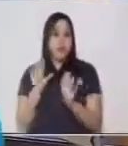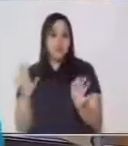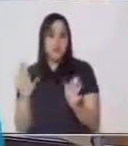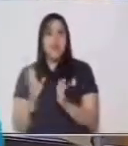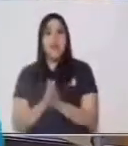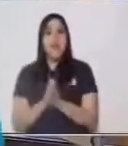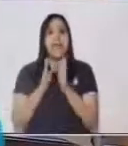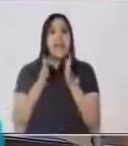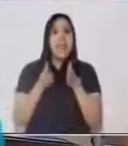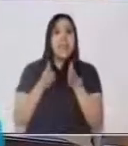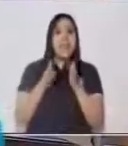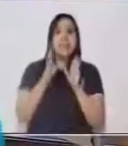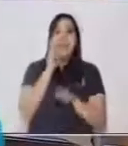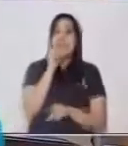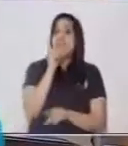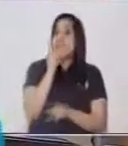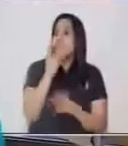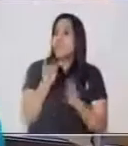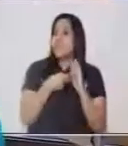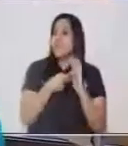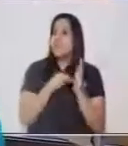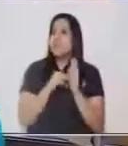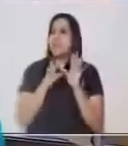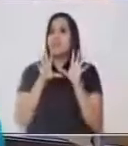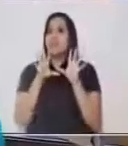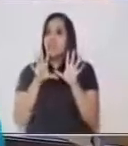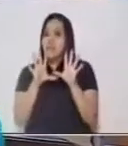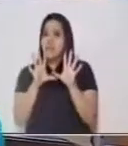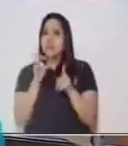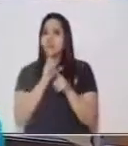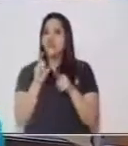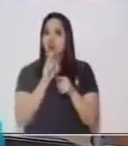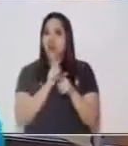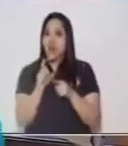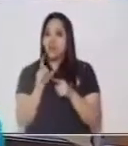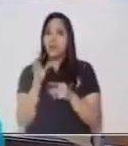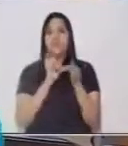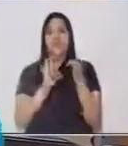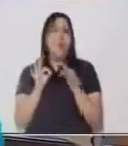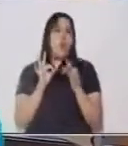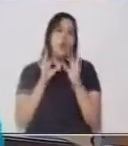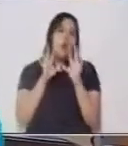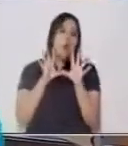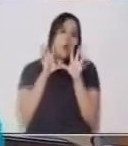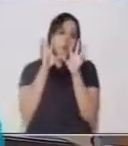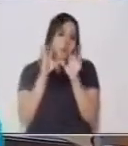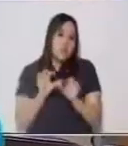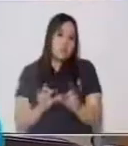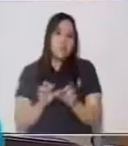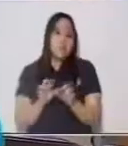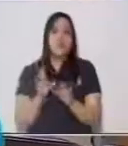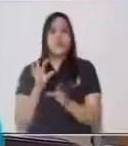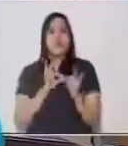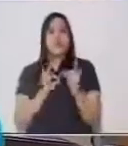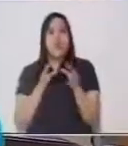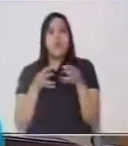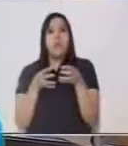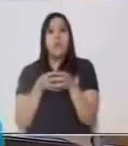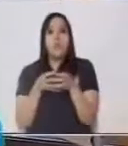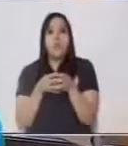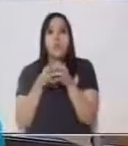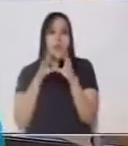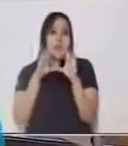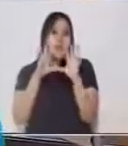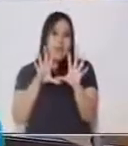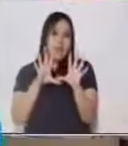En las decenas hablamos de 10, de 10 objetos o 10 personas o un grupo de 10